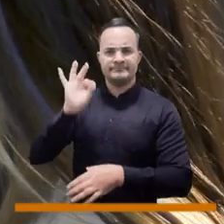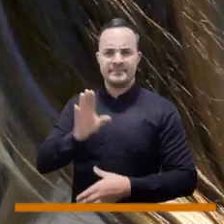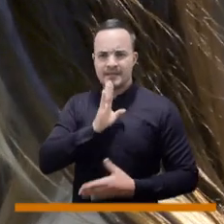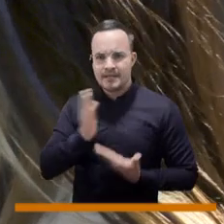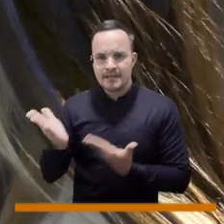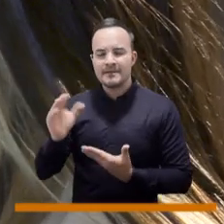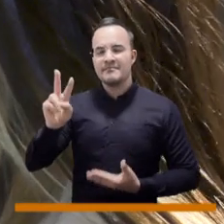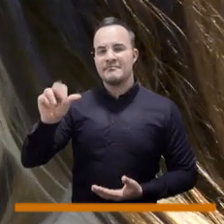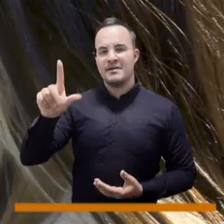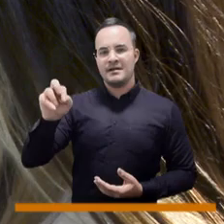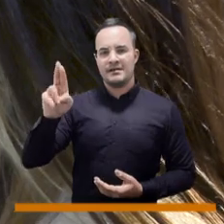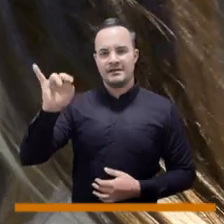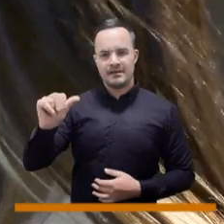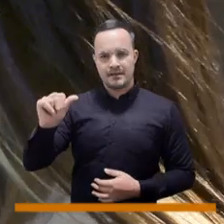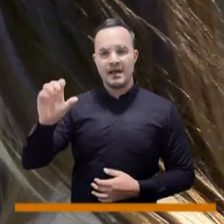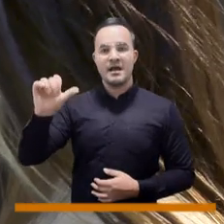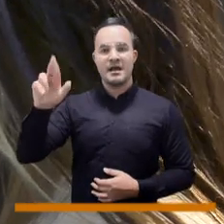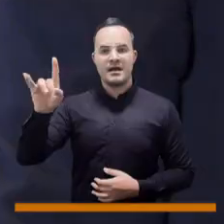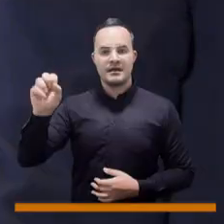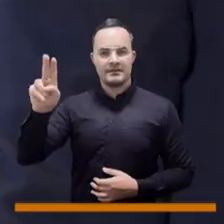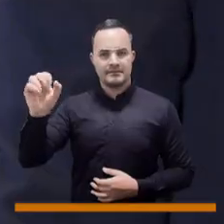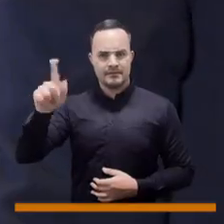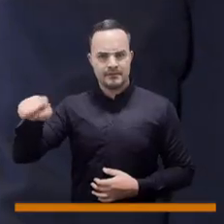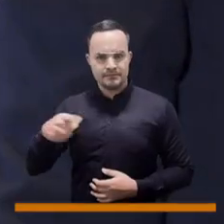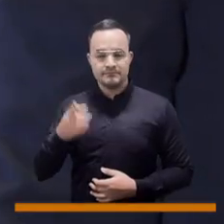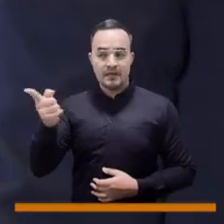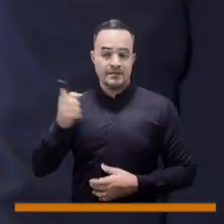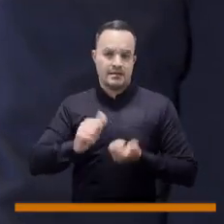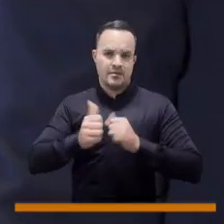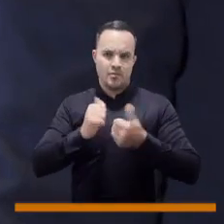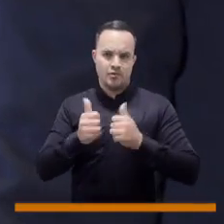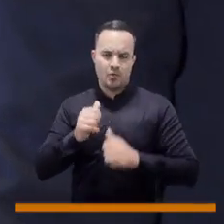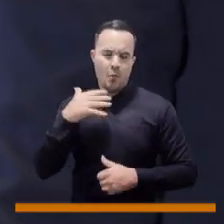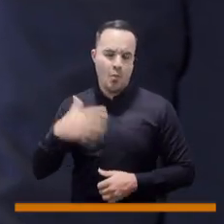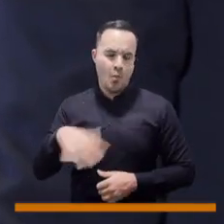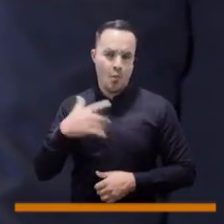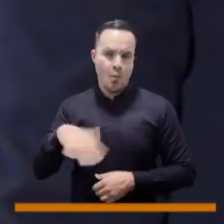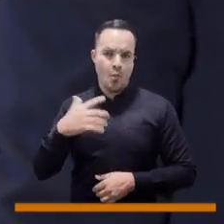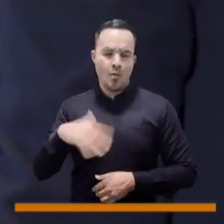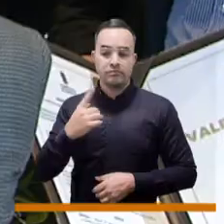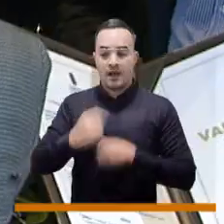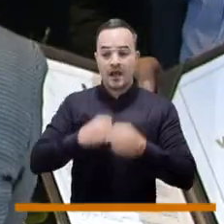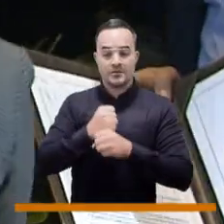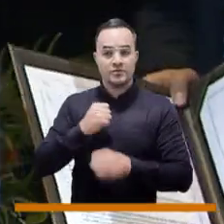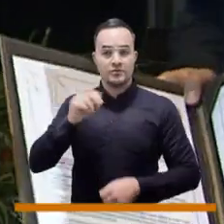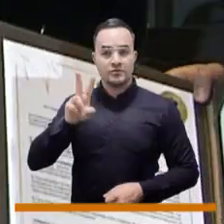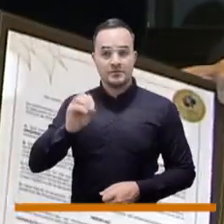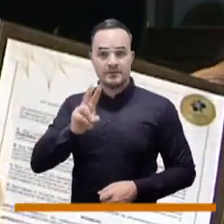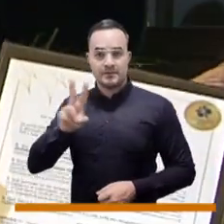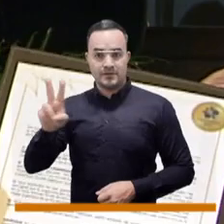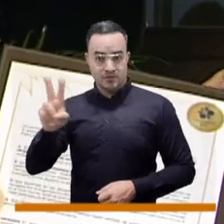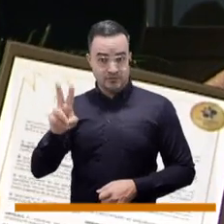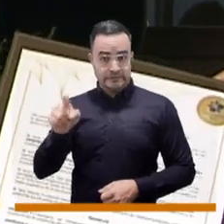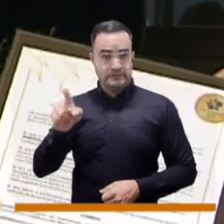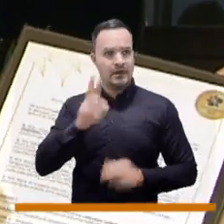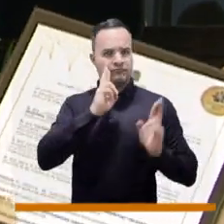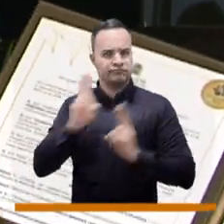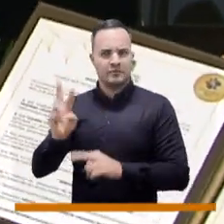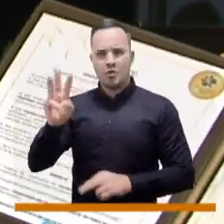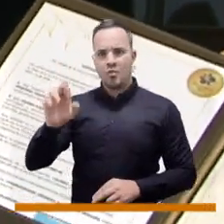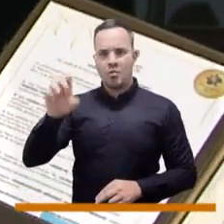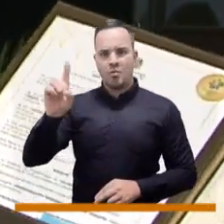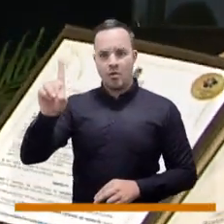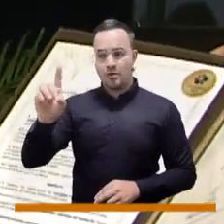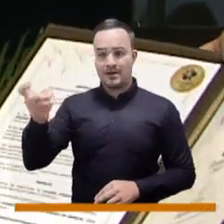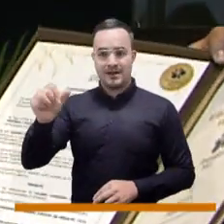este año es para Valeria Cárdenas Velázquez, deportista de Ultimate y mejor atleta del año 2022 para